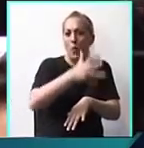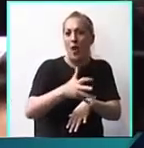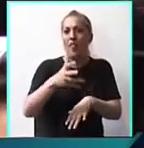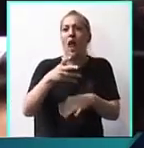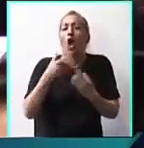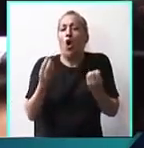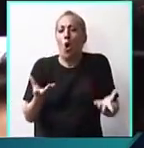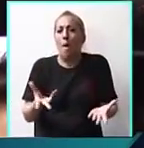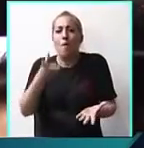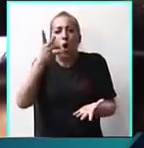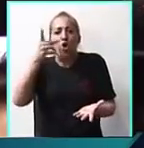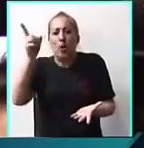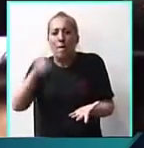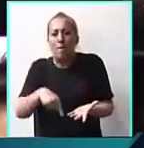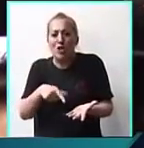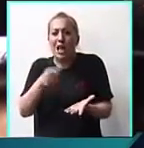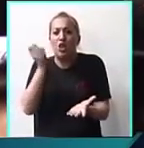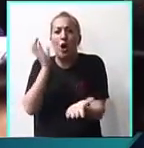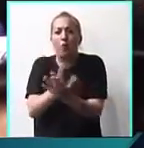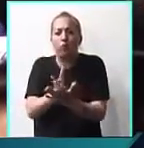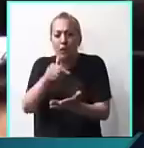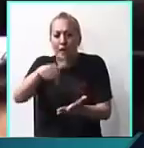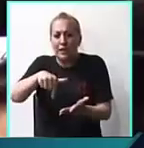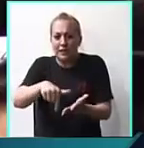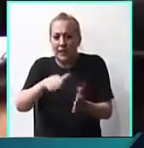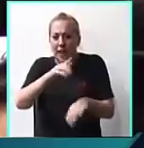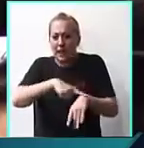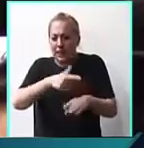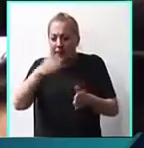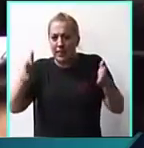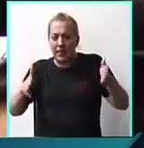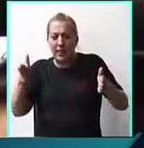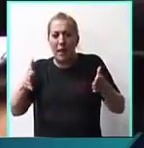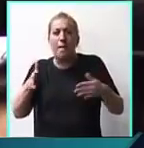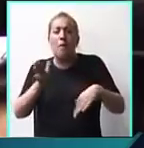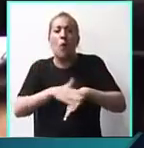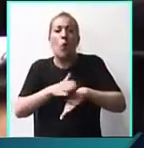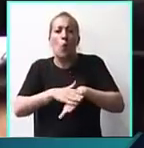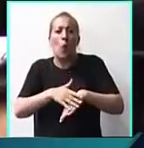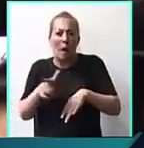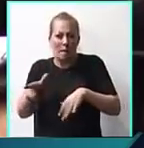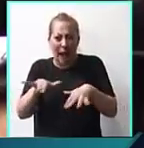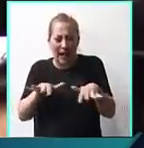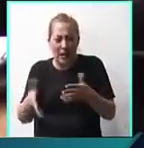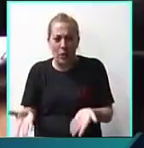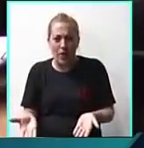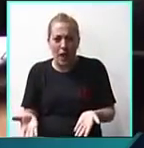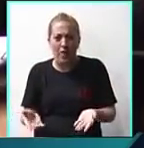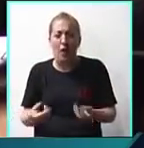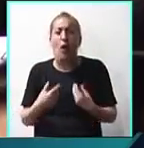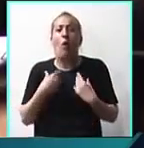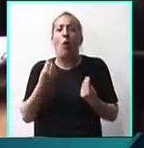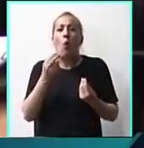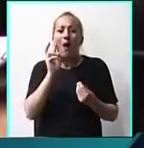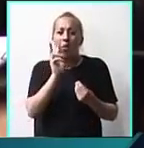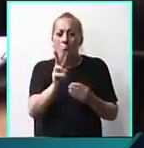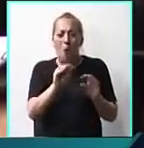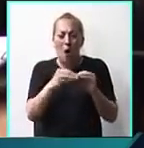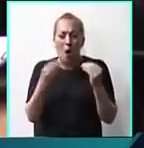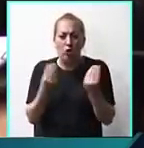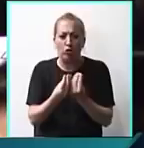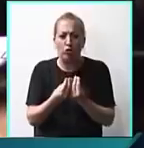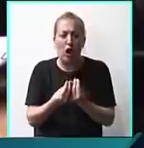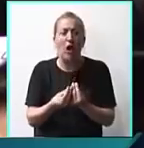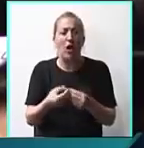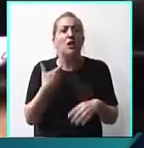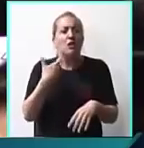% de las contravenciones en todo el último periodo tienen que ver con esta actividad. Y cuando vemos los números, y ya